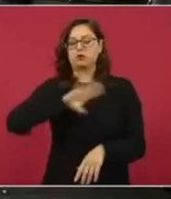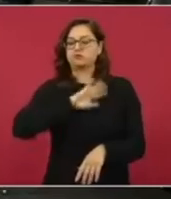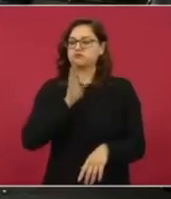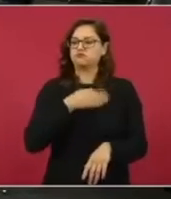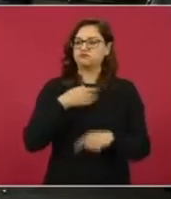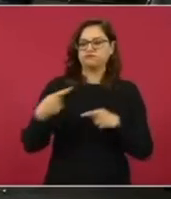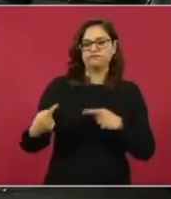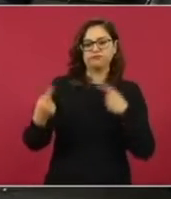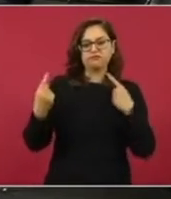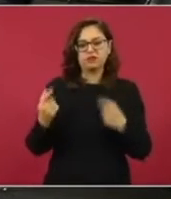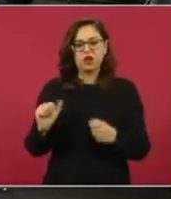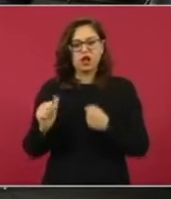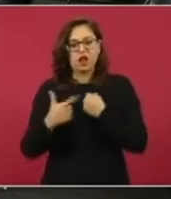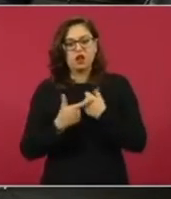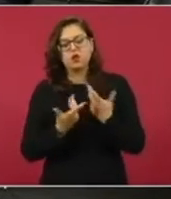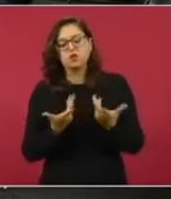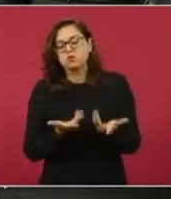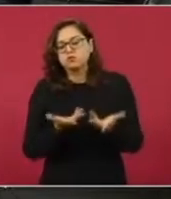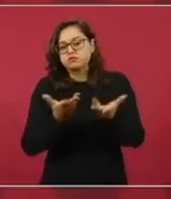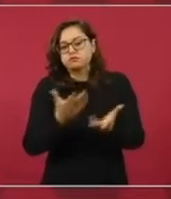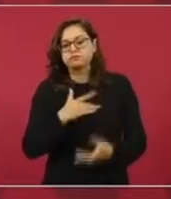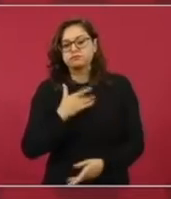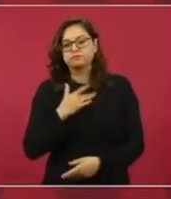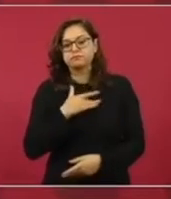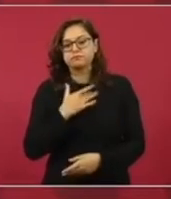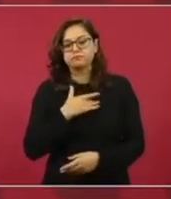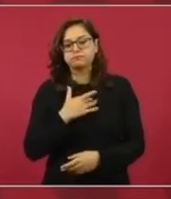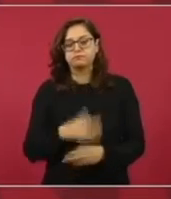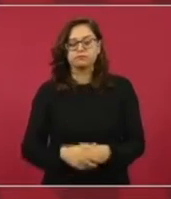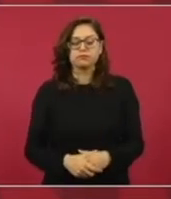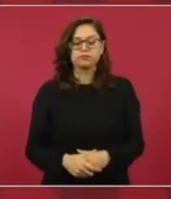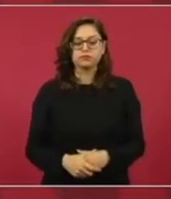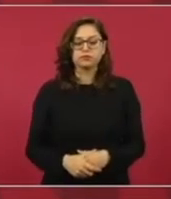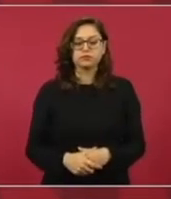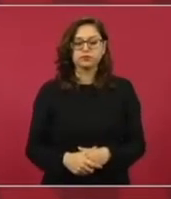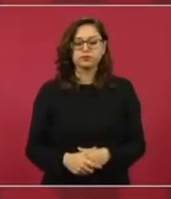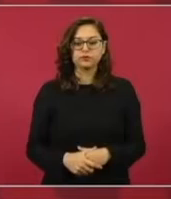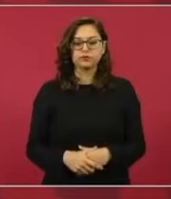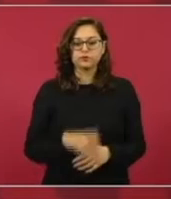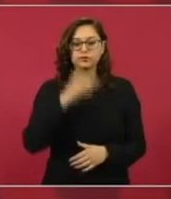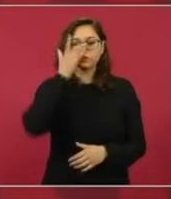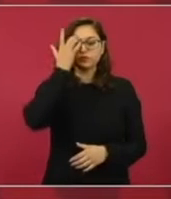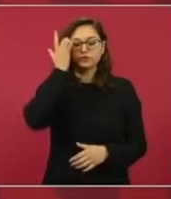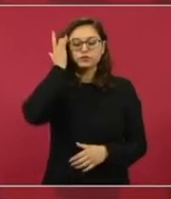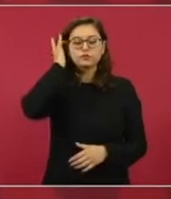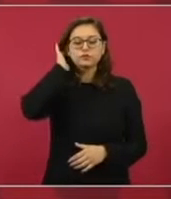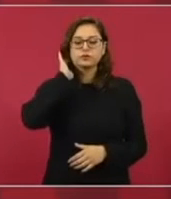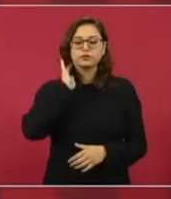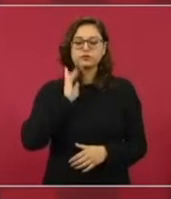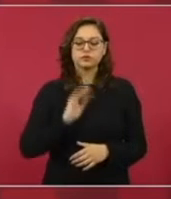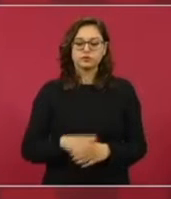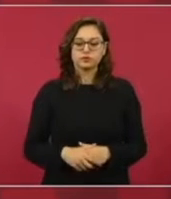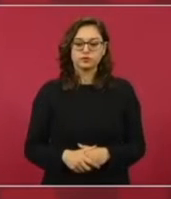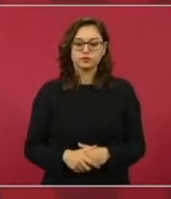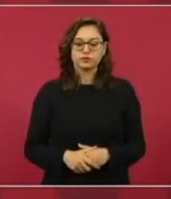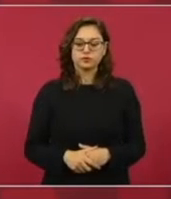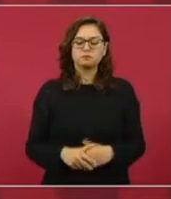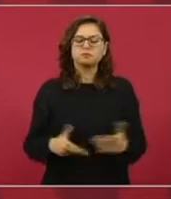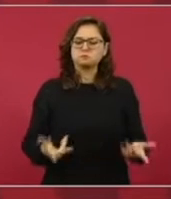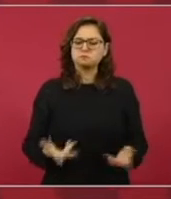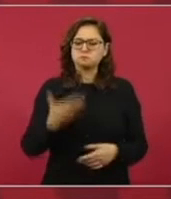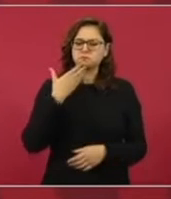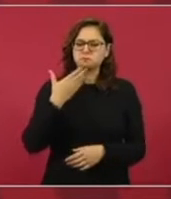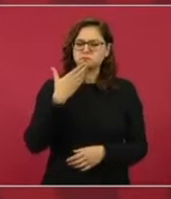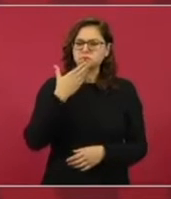Pues va bien, es un proceso, tarda, pero